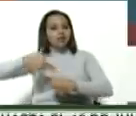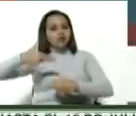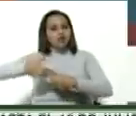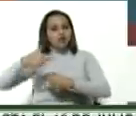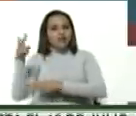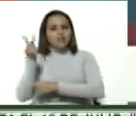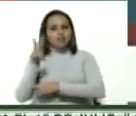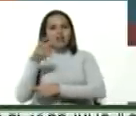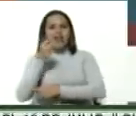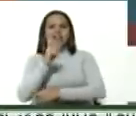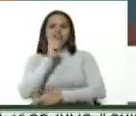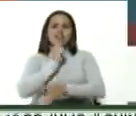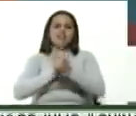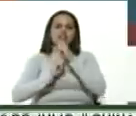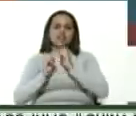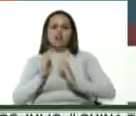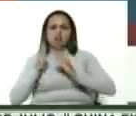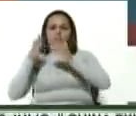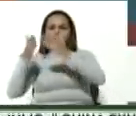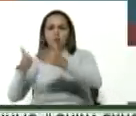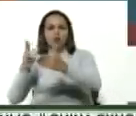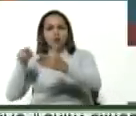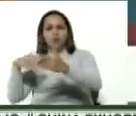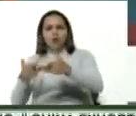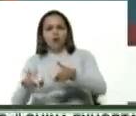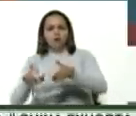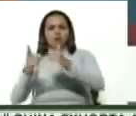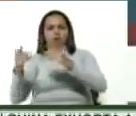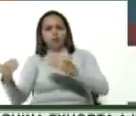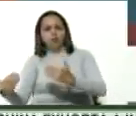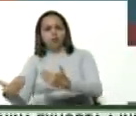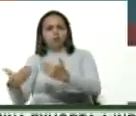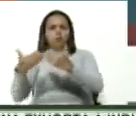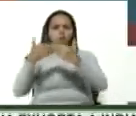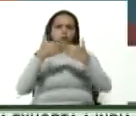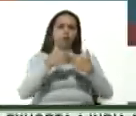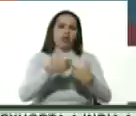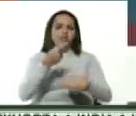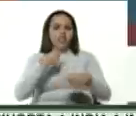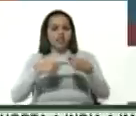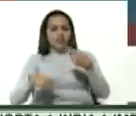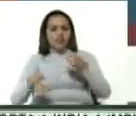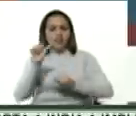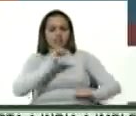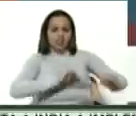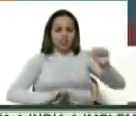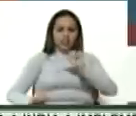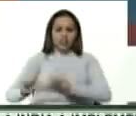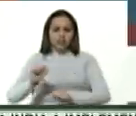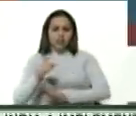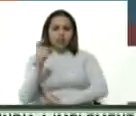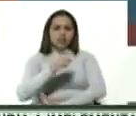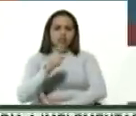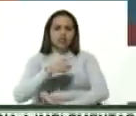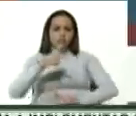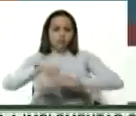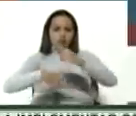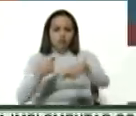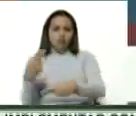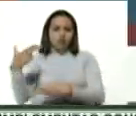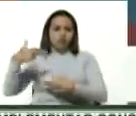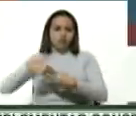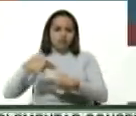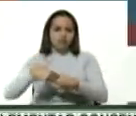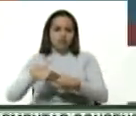a un máximo nivel, porque han impedido la importación de los diluyentes, de los químicos necesarios para procesar la gasolina,